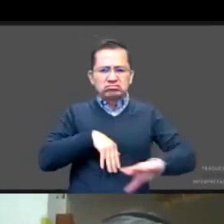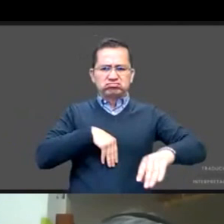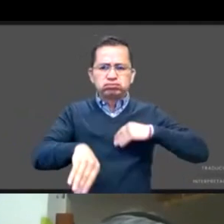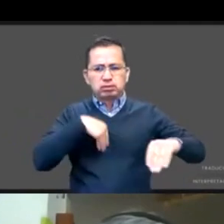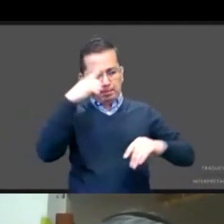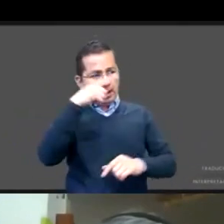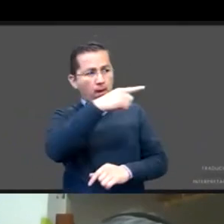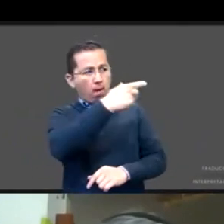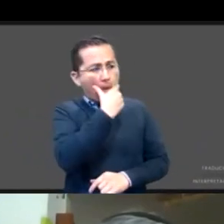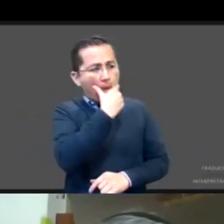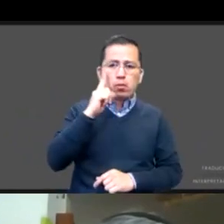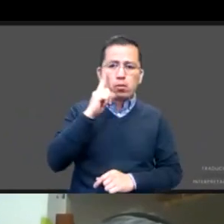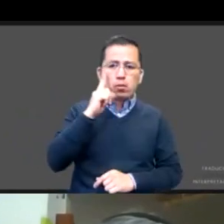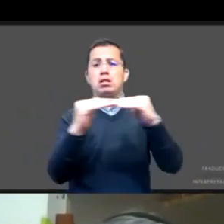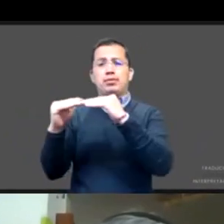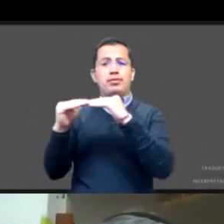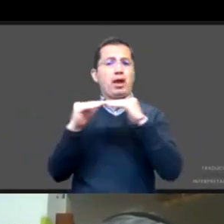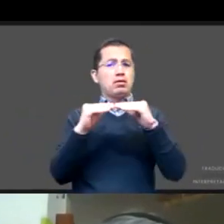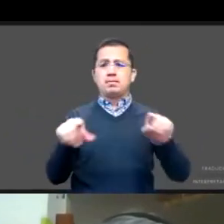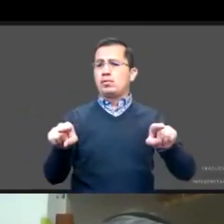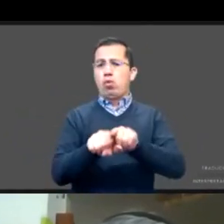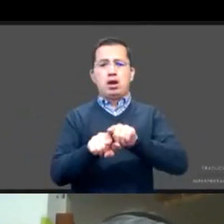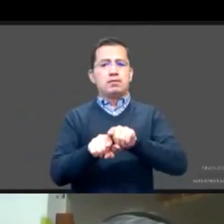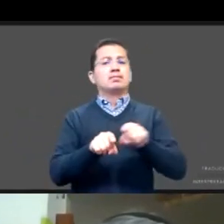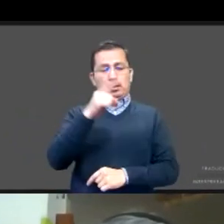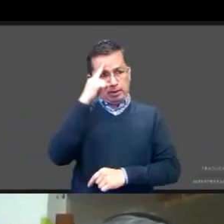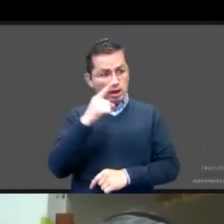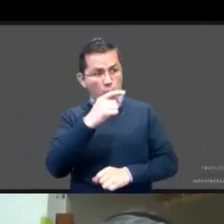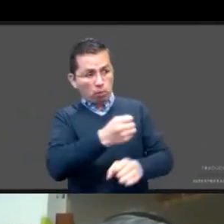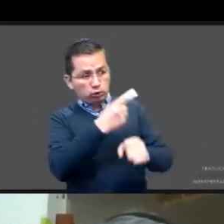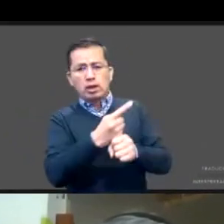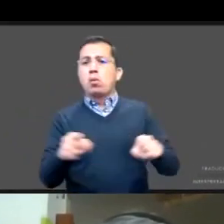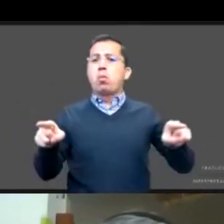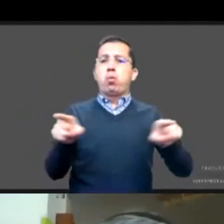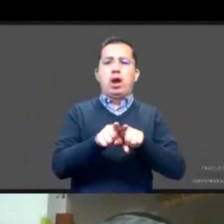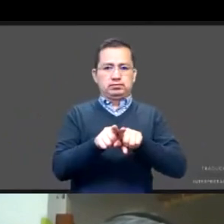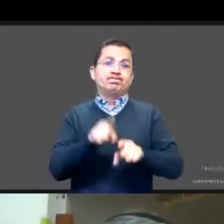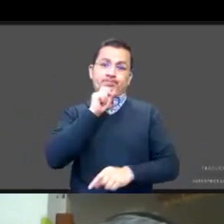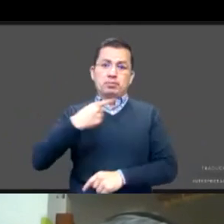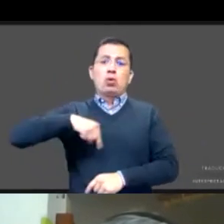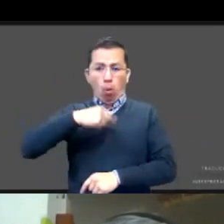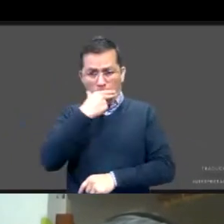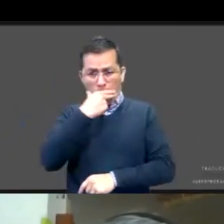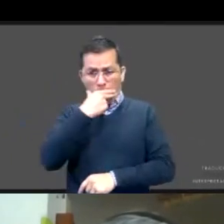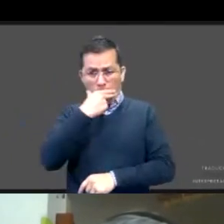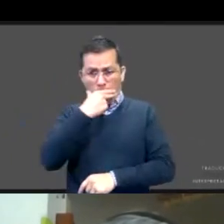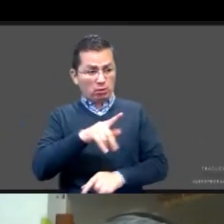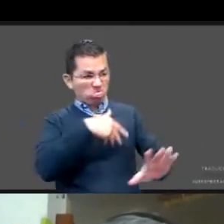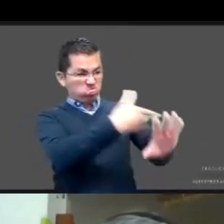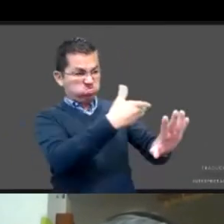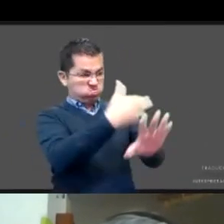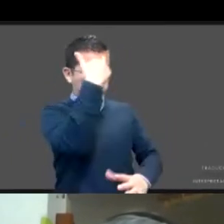oportunidades, que aboguemos por la desaparición de la violencia, aquella que nosotros cometemos u otros